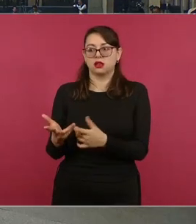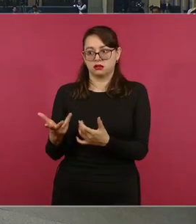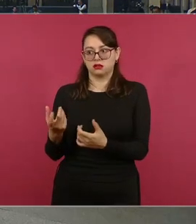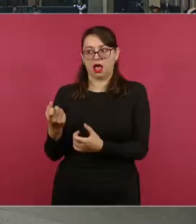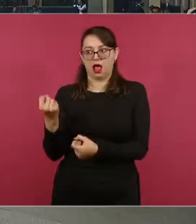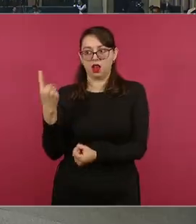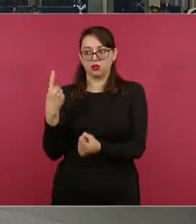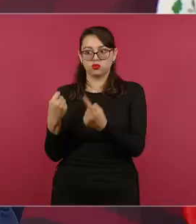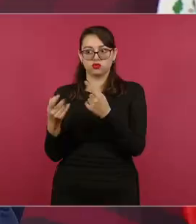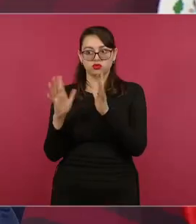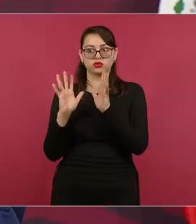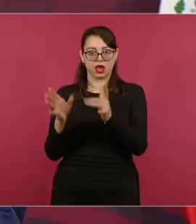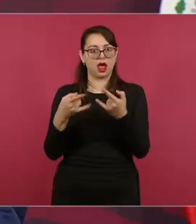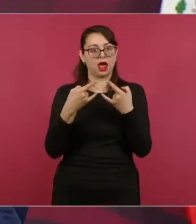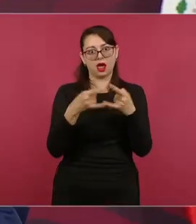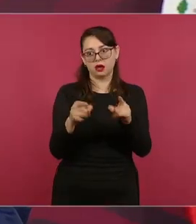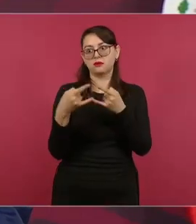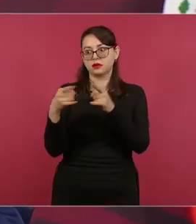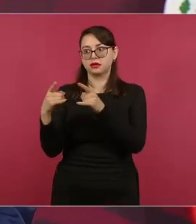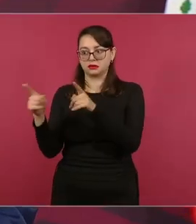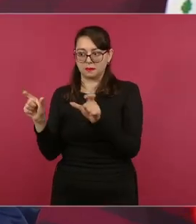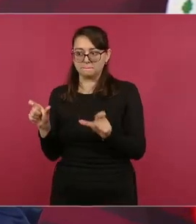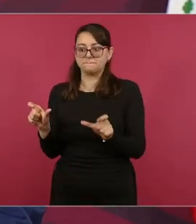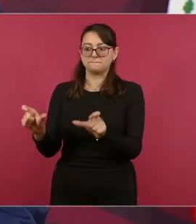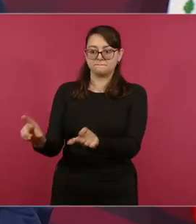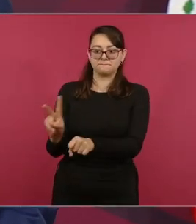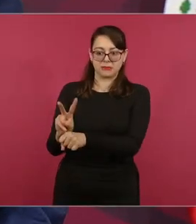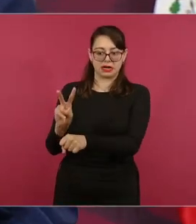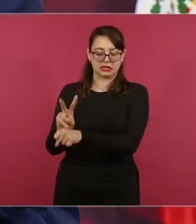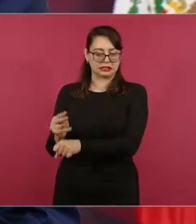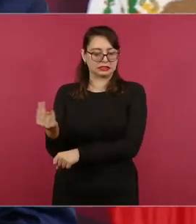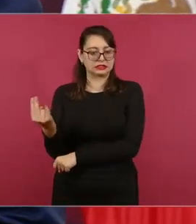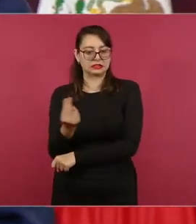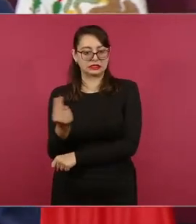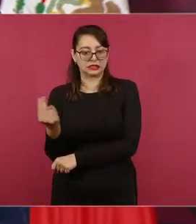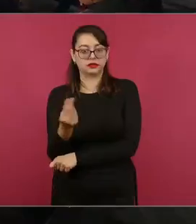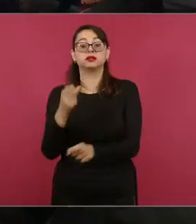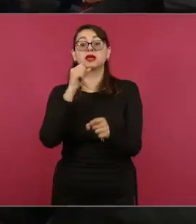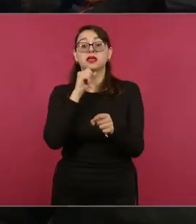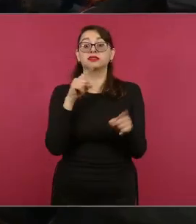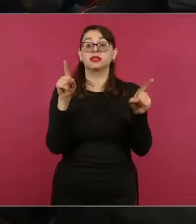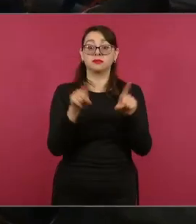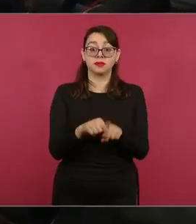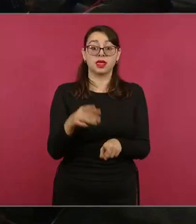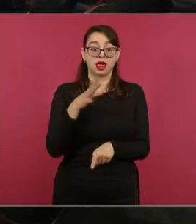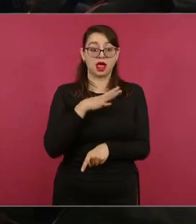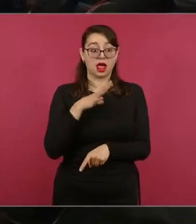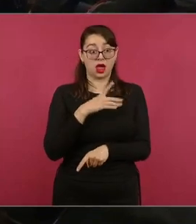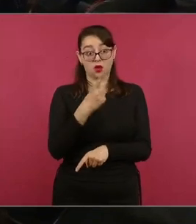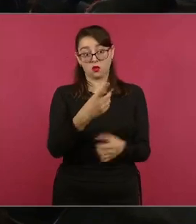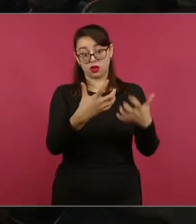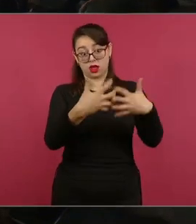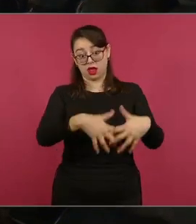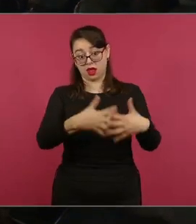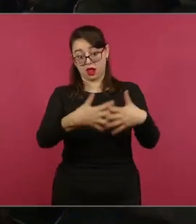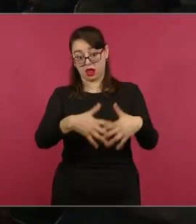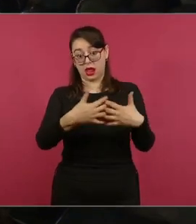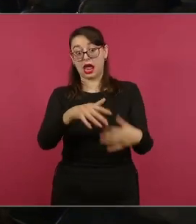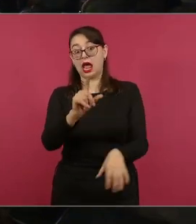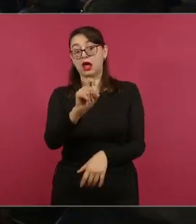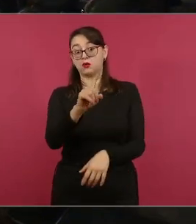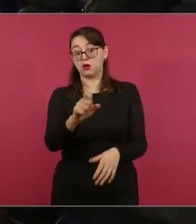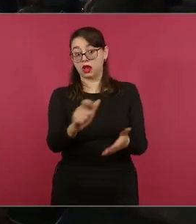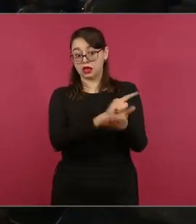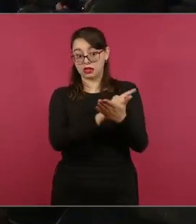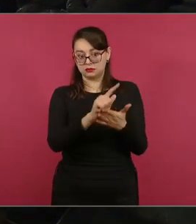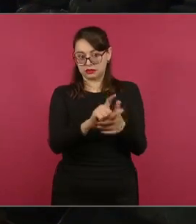aquí hacia el aeropuerto. También estamos dando seguridad a una planta potabilizadora que tenemos en Costa Azul y otra que está